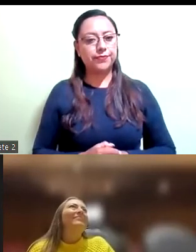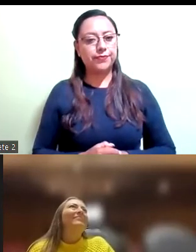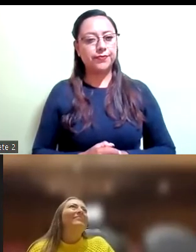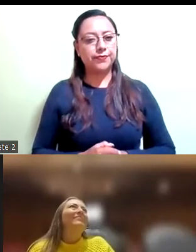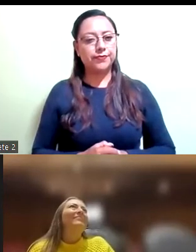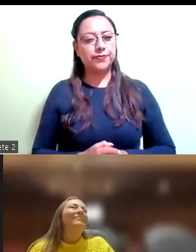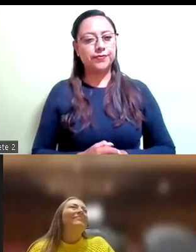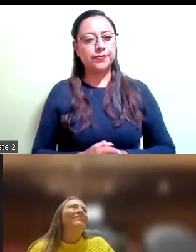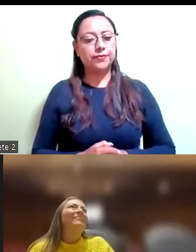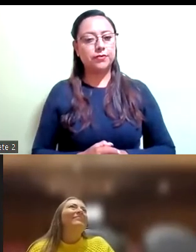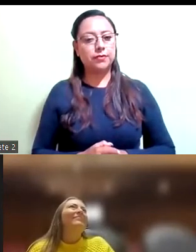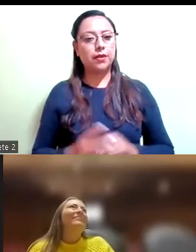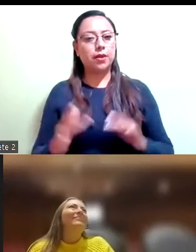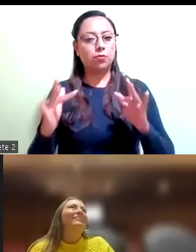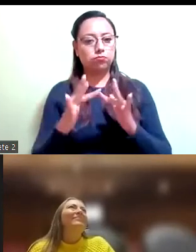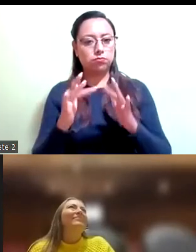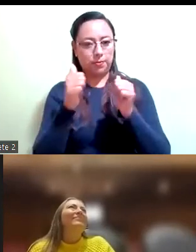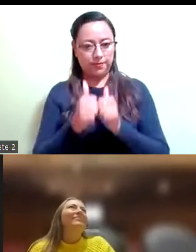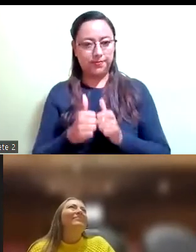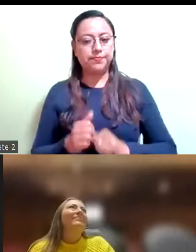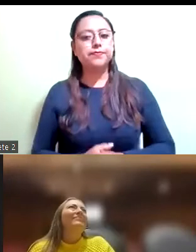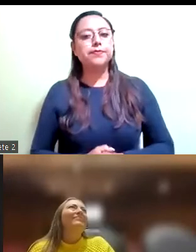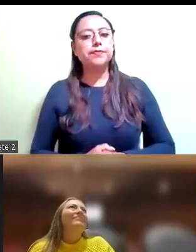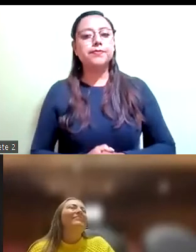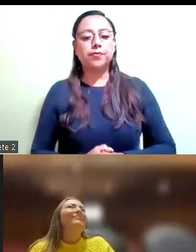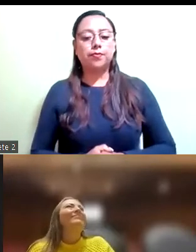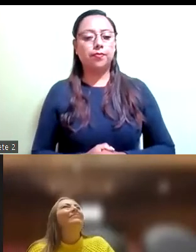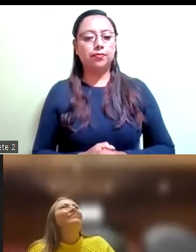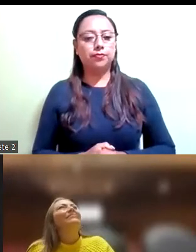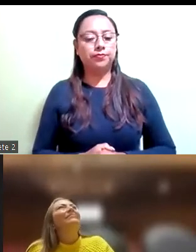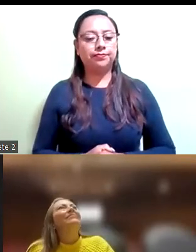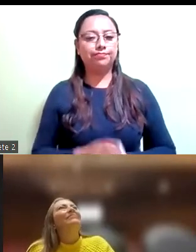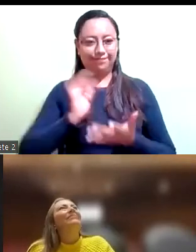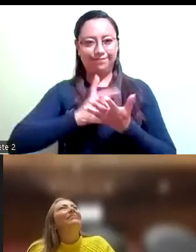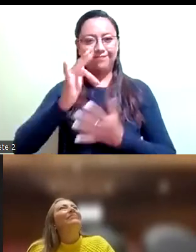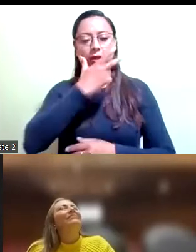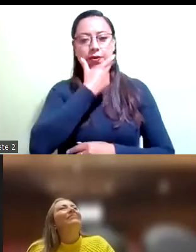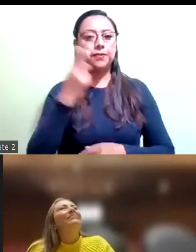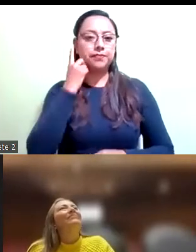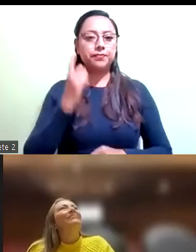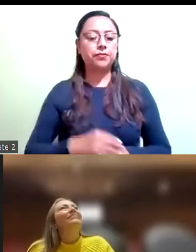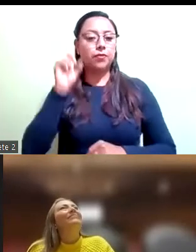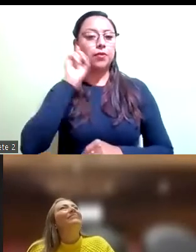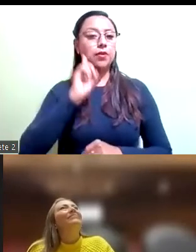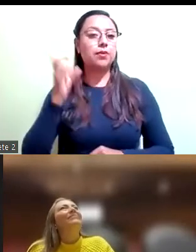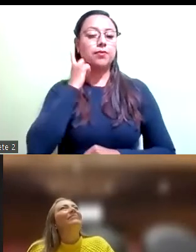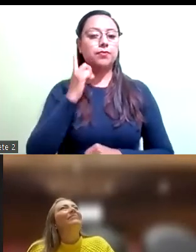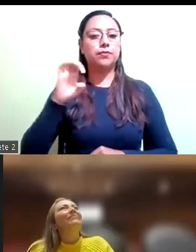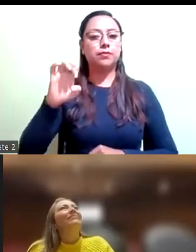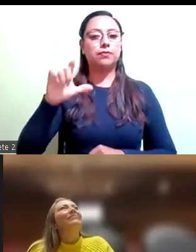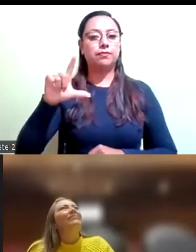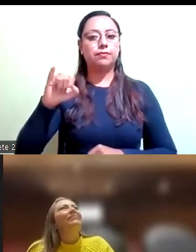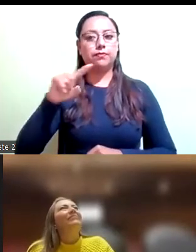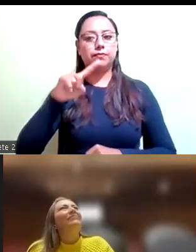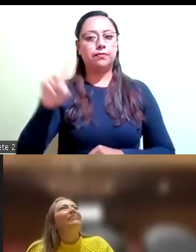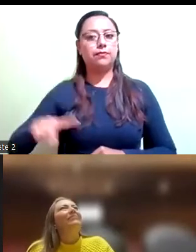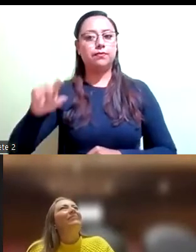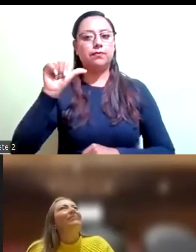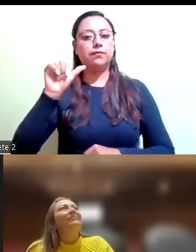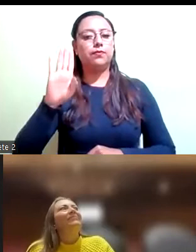Cañez Morales, presente. Gracias, diputado. Diputada Elizabeth Mateos Hernández.